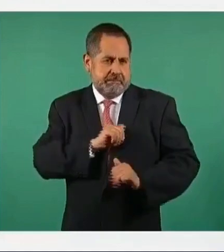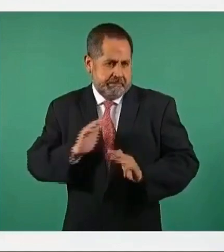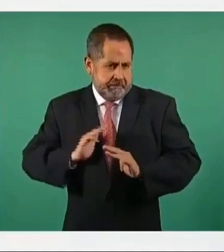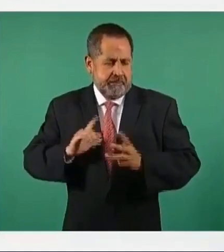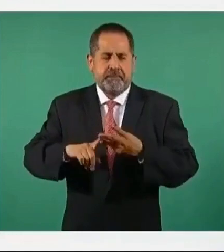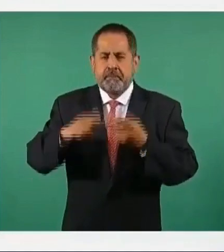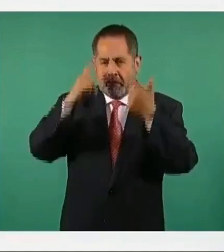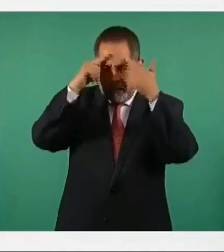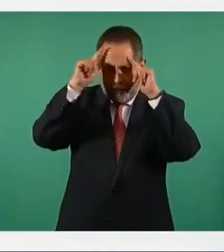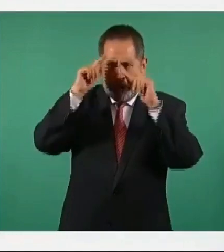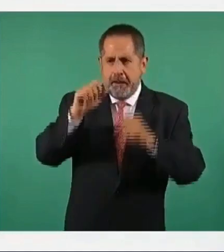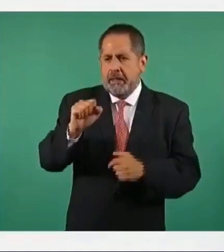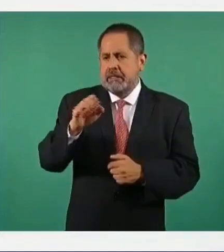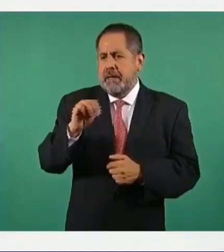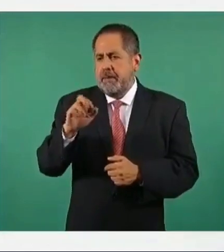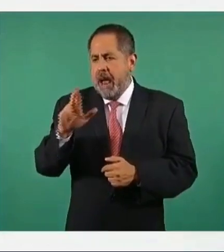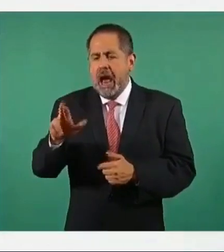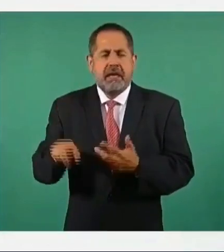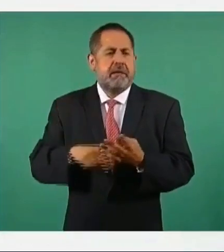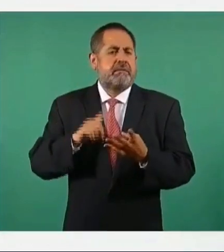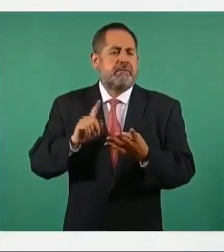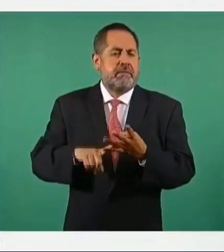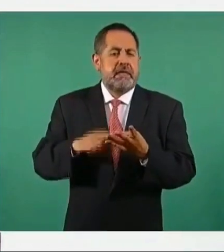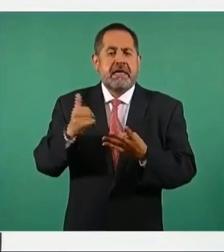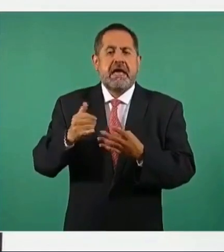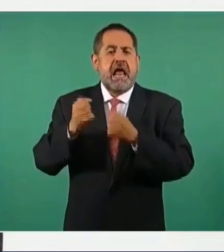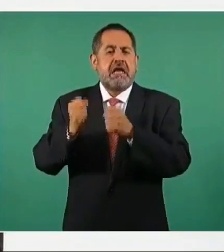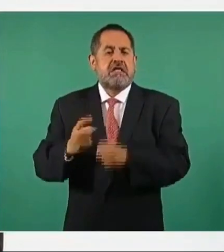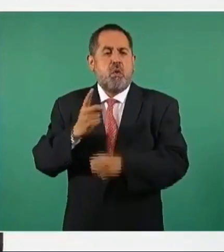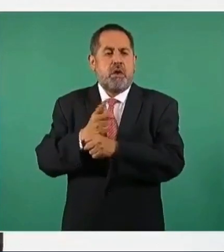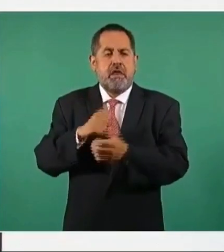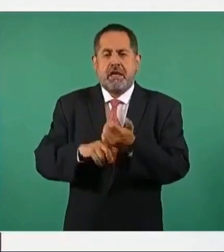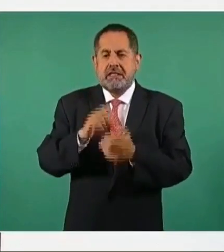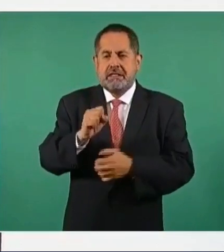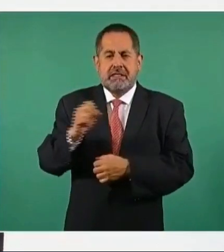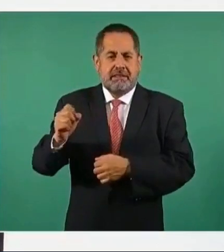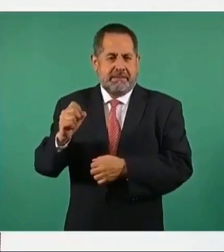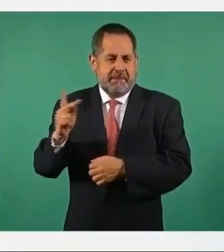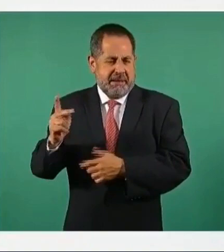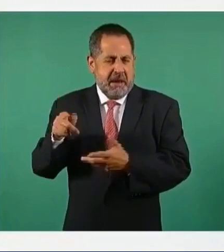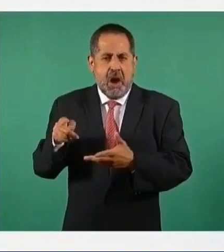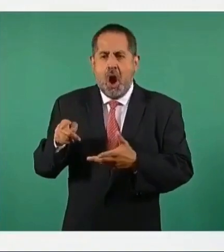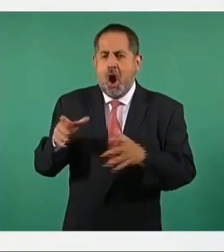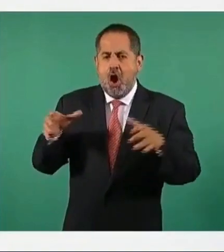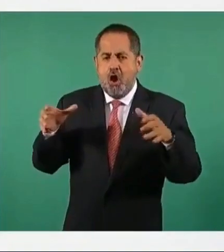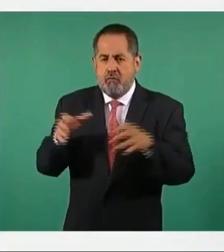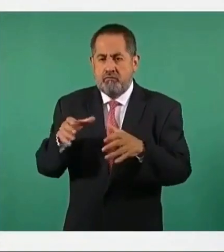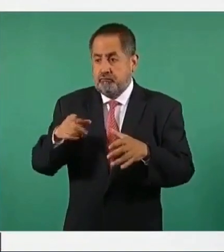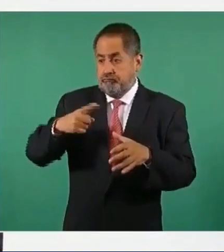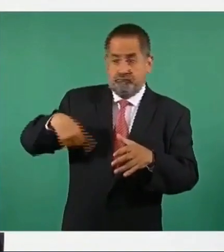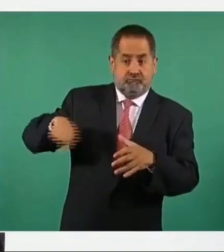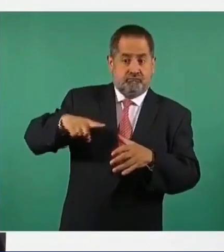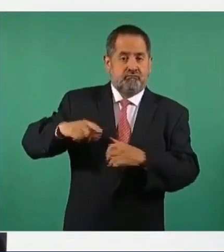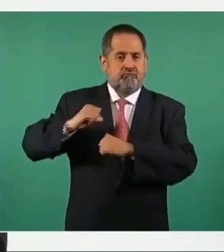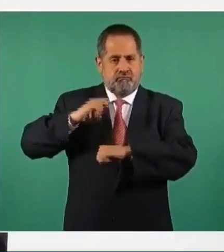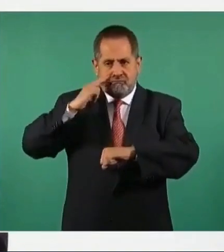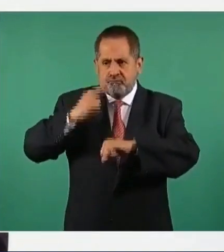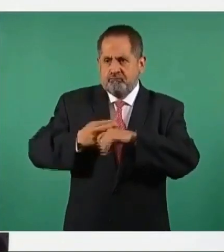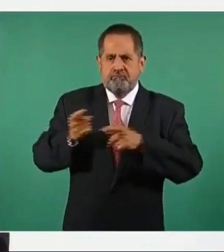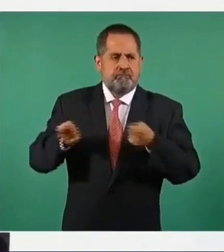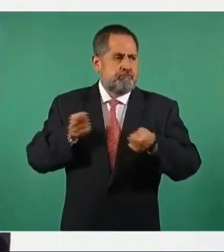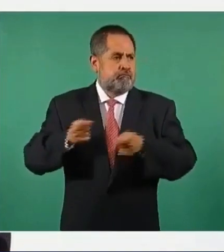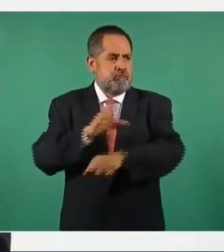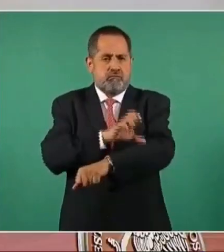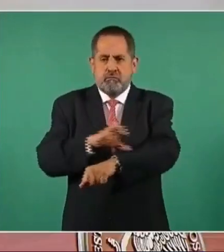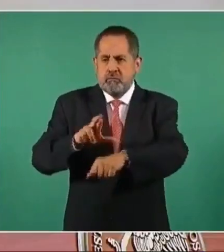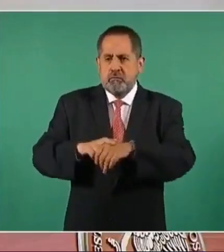y la Secretaría de Seguridad Pública y Protección Ciudadana, que es la encargada de coordinar